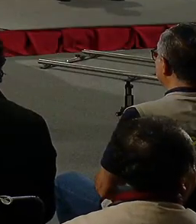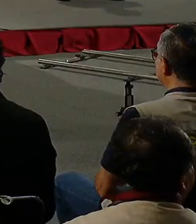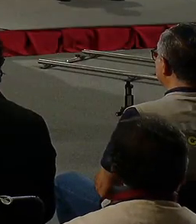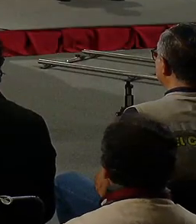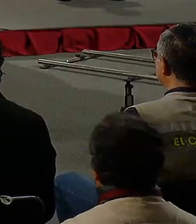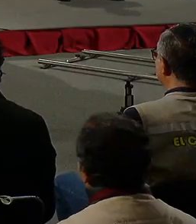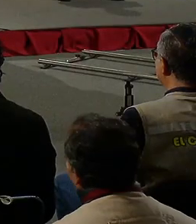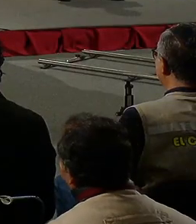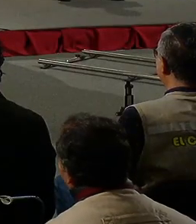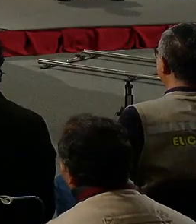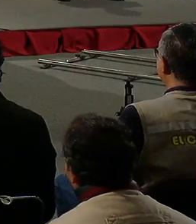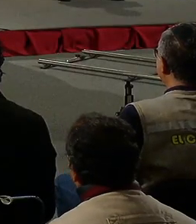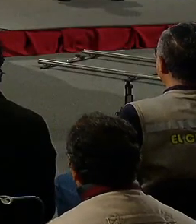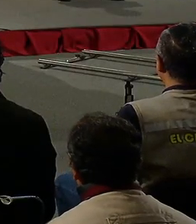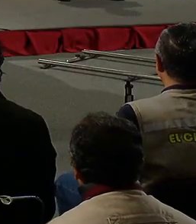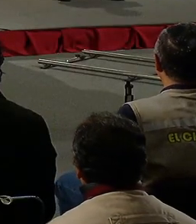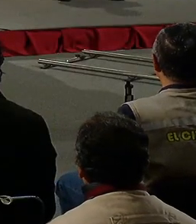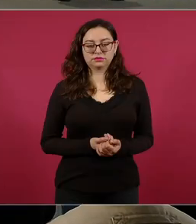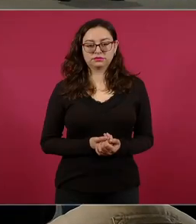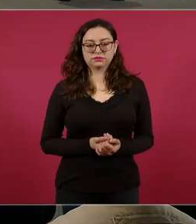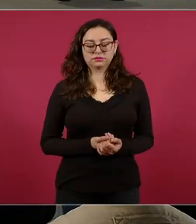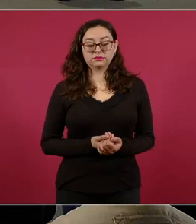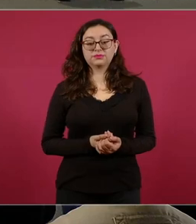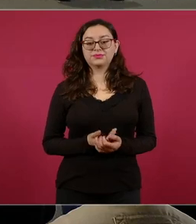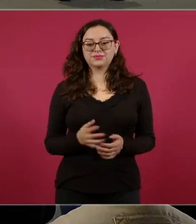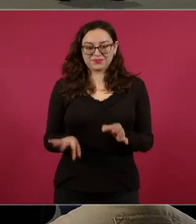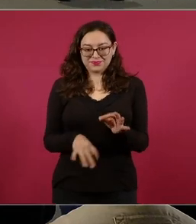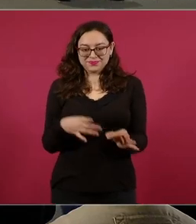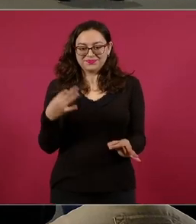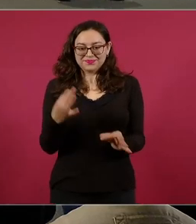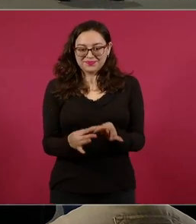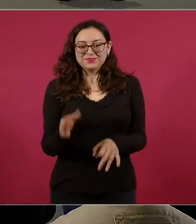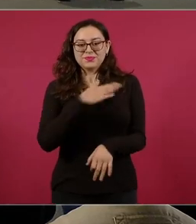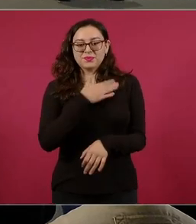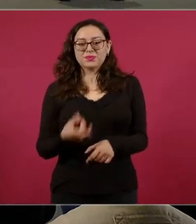Ahora sí es cuanto, señor presidente, que todas y todos tengan un buen día.